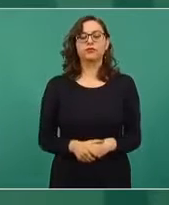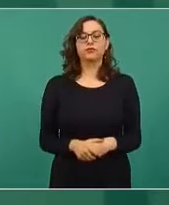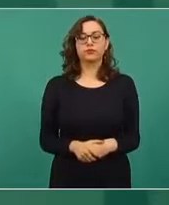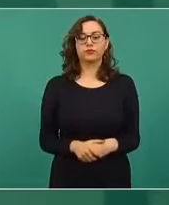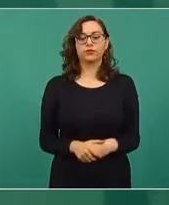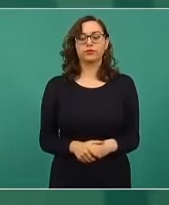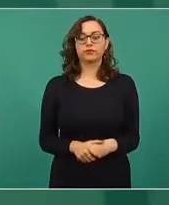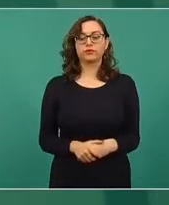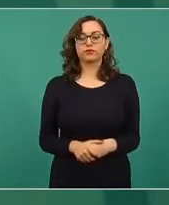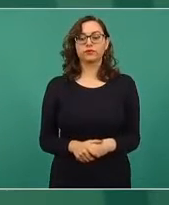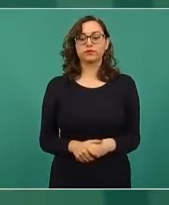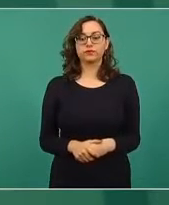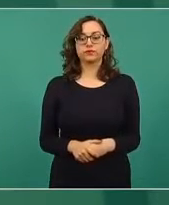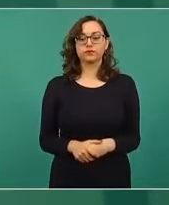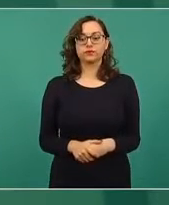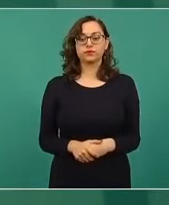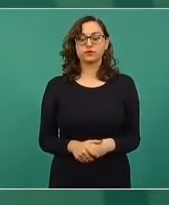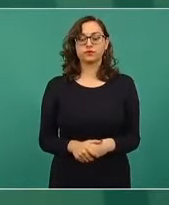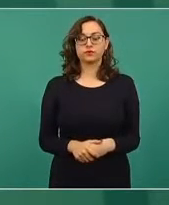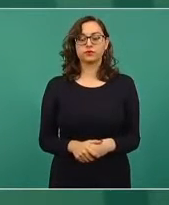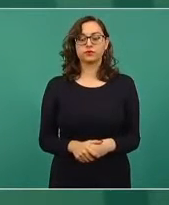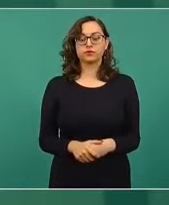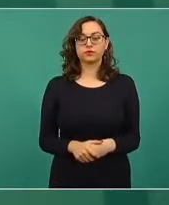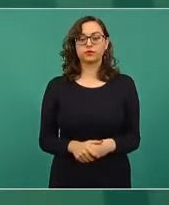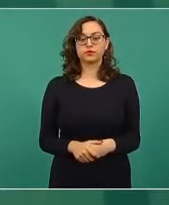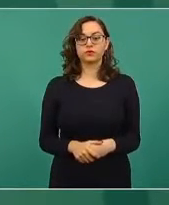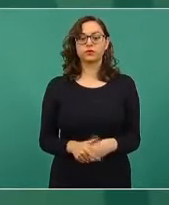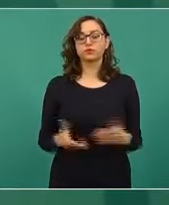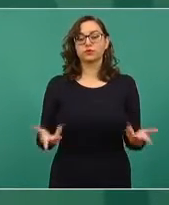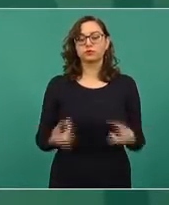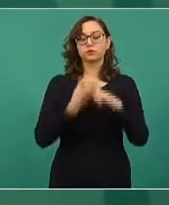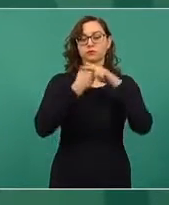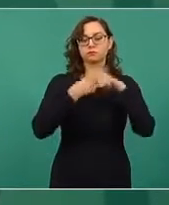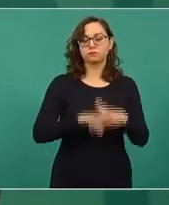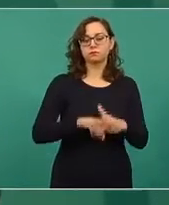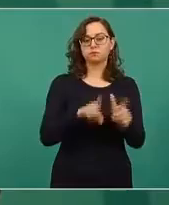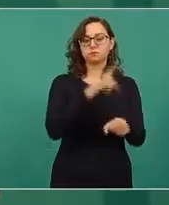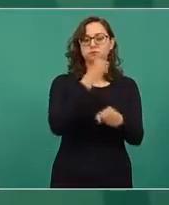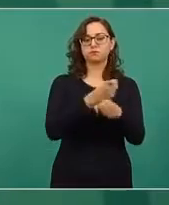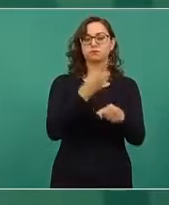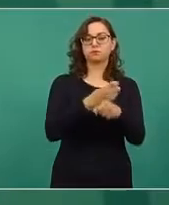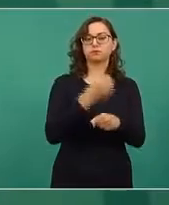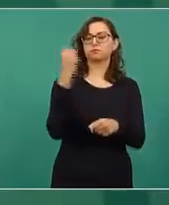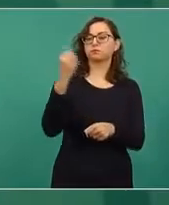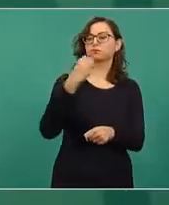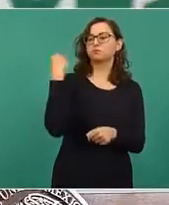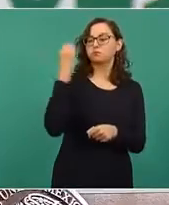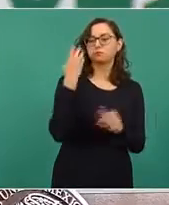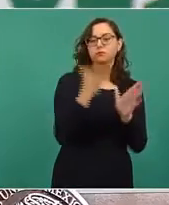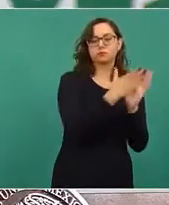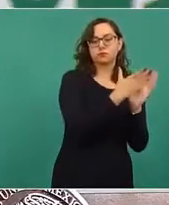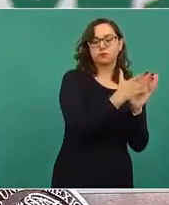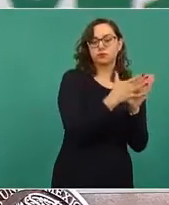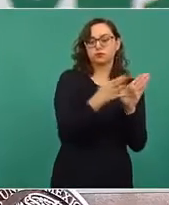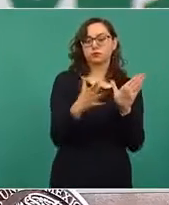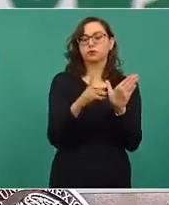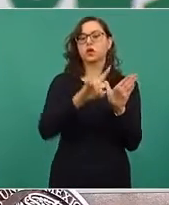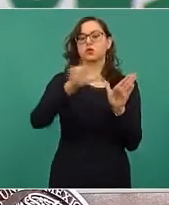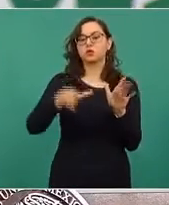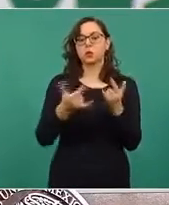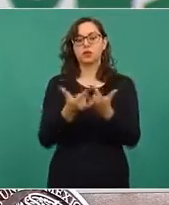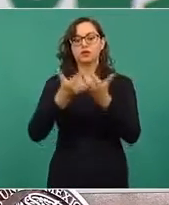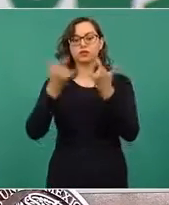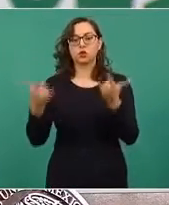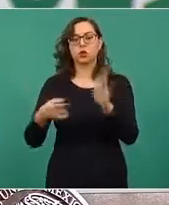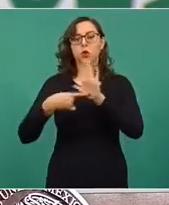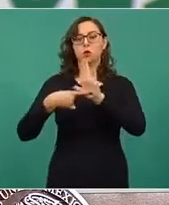evento, la primera parte será la parte protocolaria, entraremos a la representación histórica y, posteriormente, una